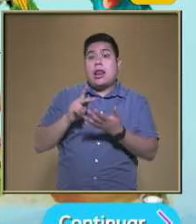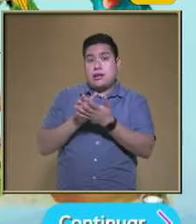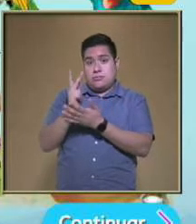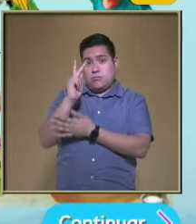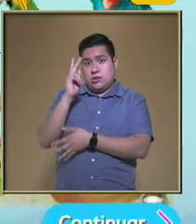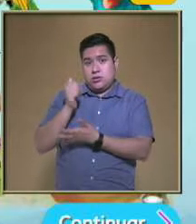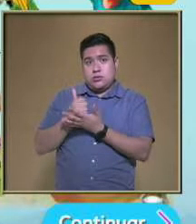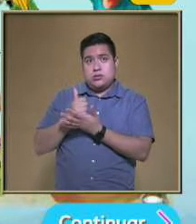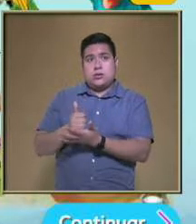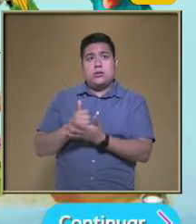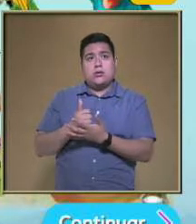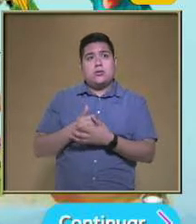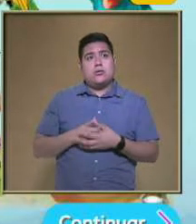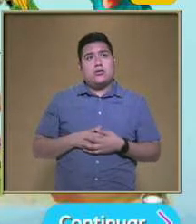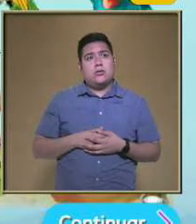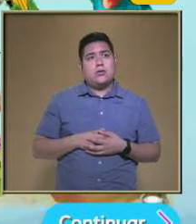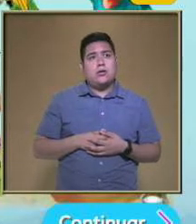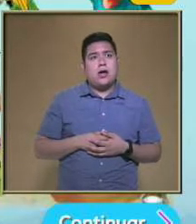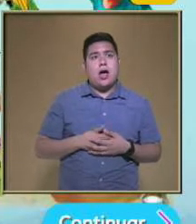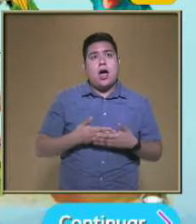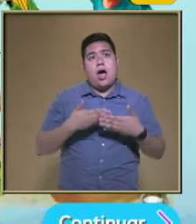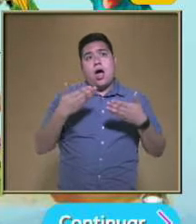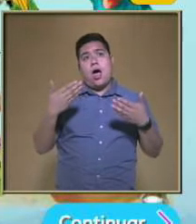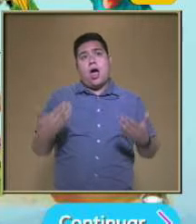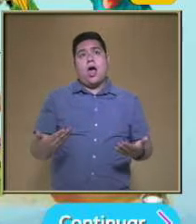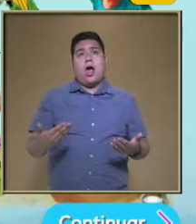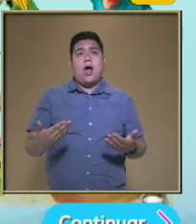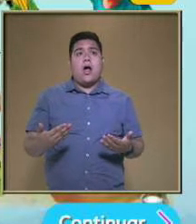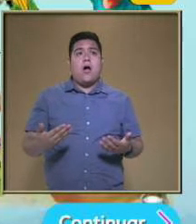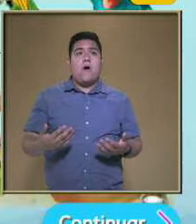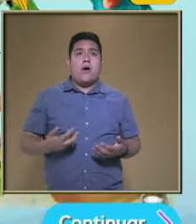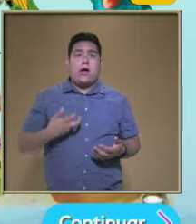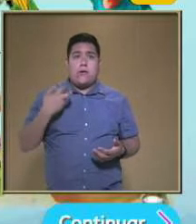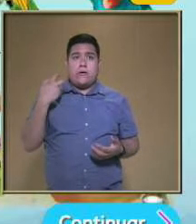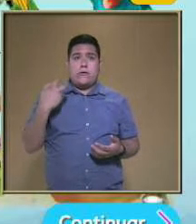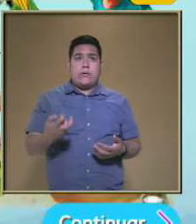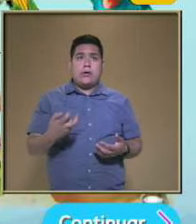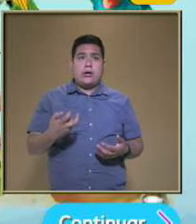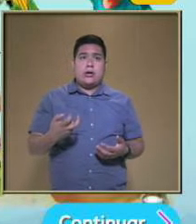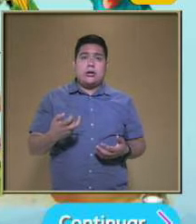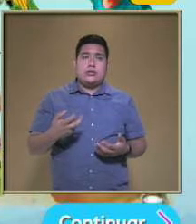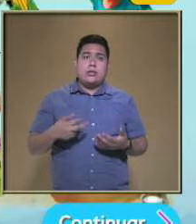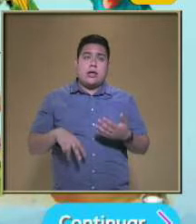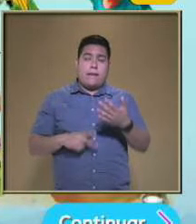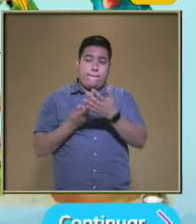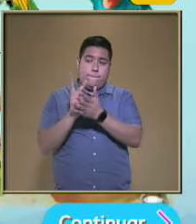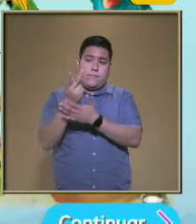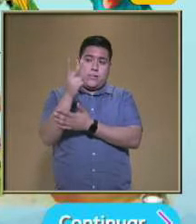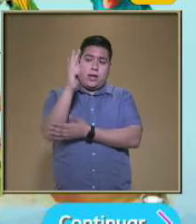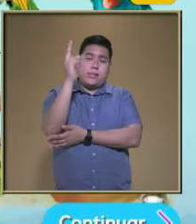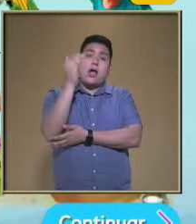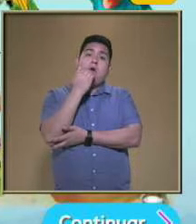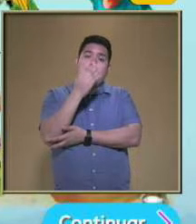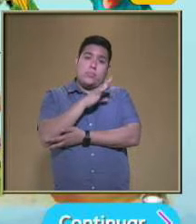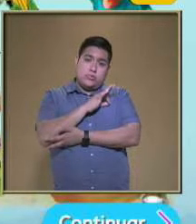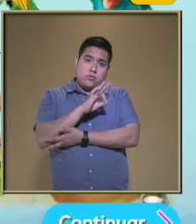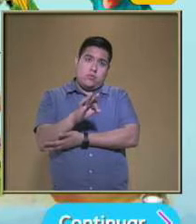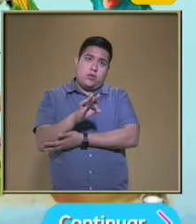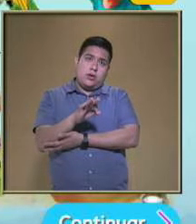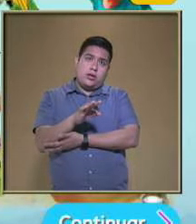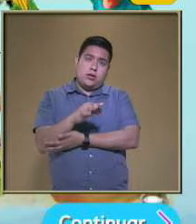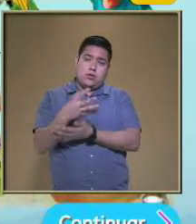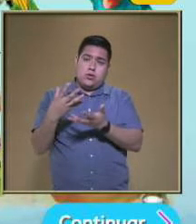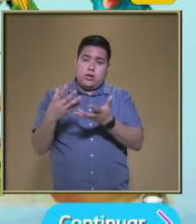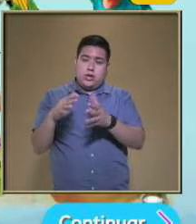Ahora ¿Qué hierba comestible Se beneficia Con estos Sustancias En el suelo? Bueno Pues no hemos mencionado